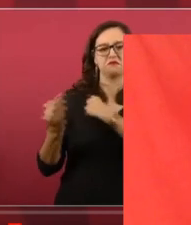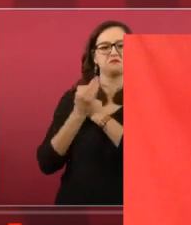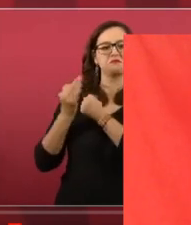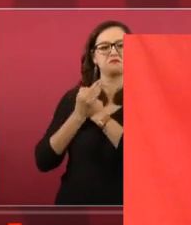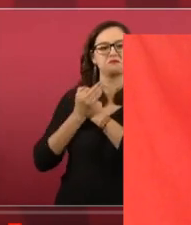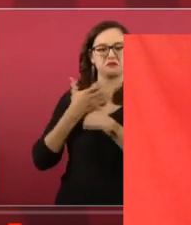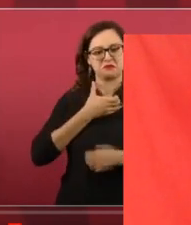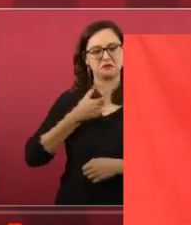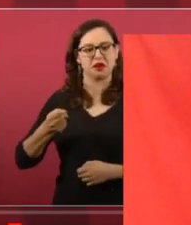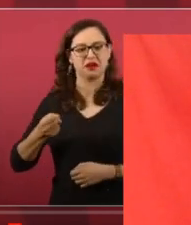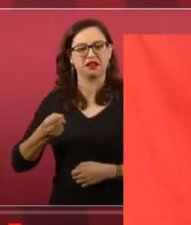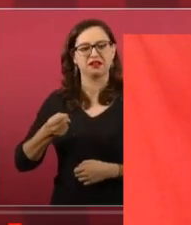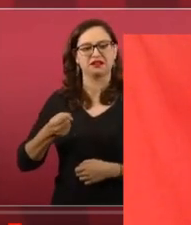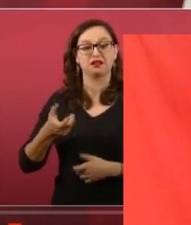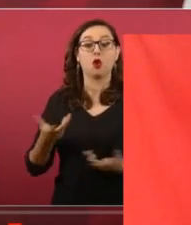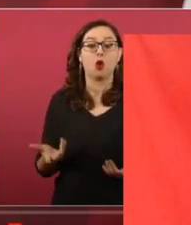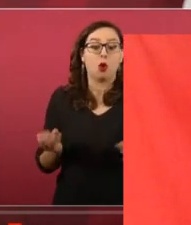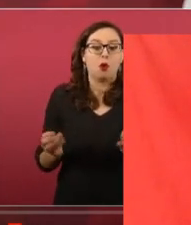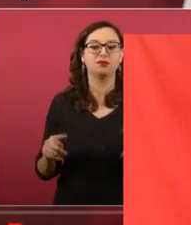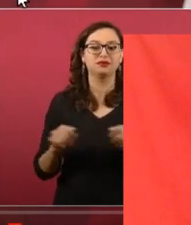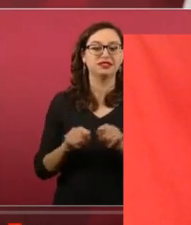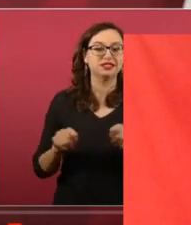o es mi tío.